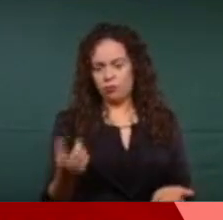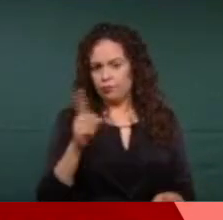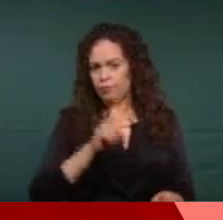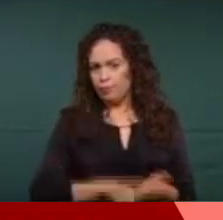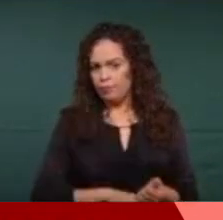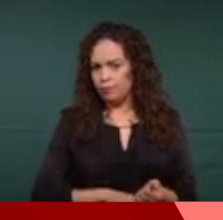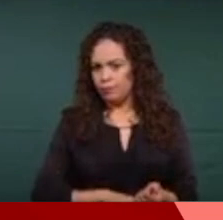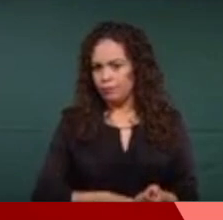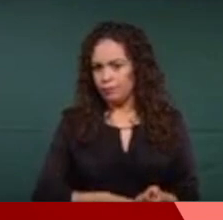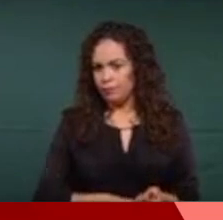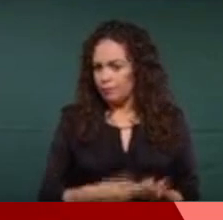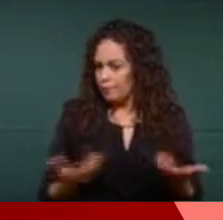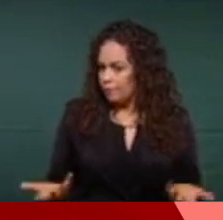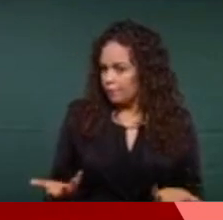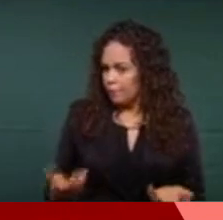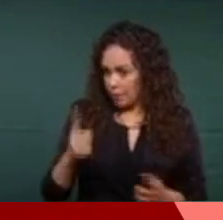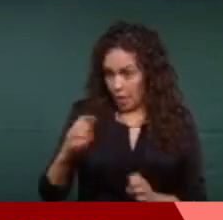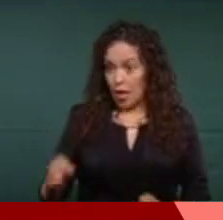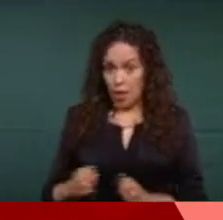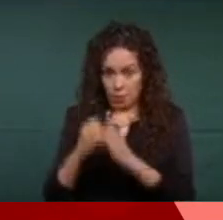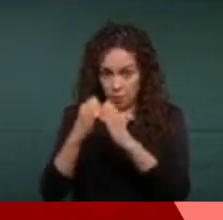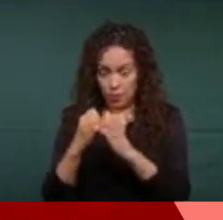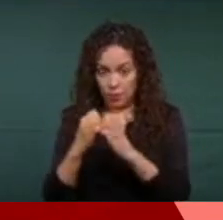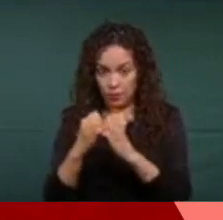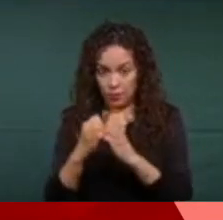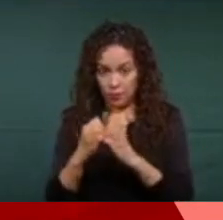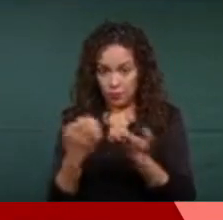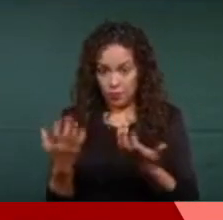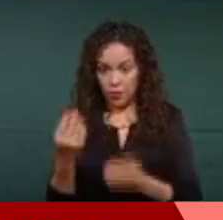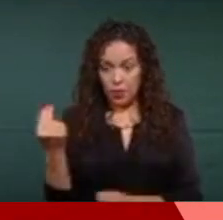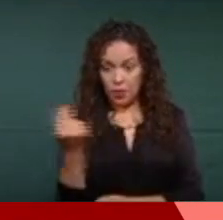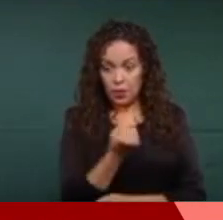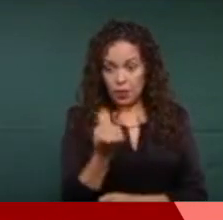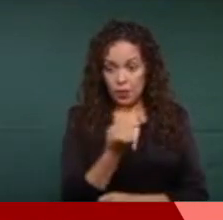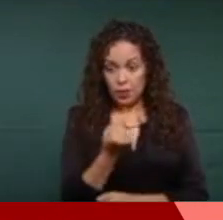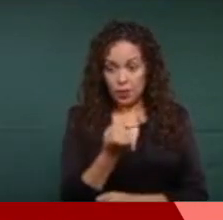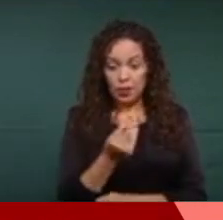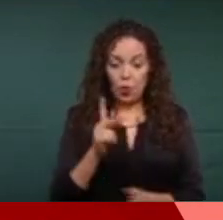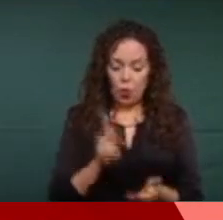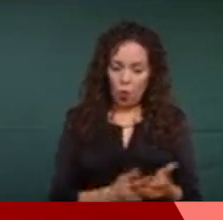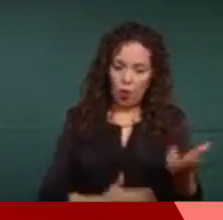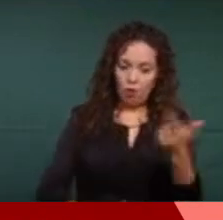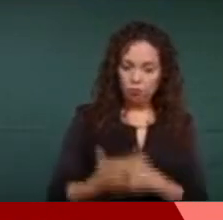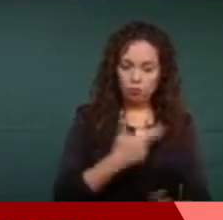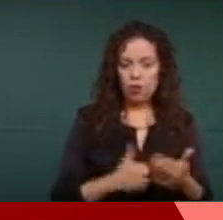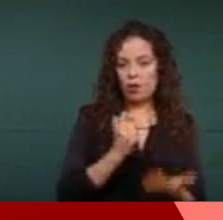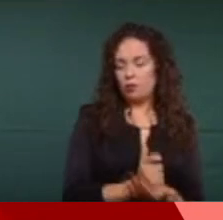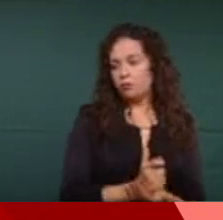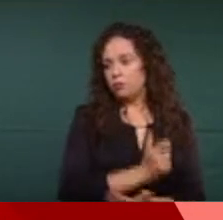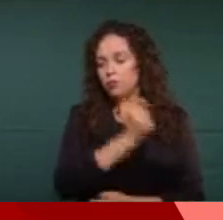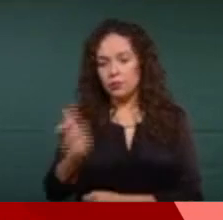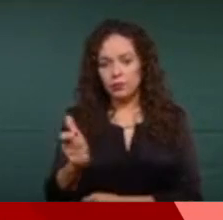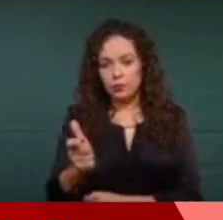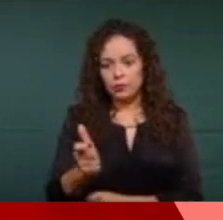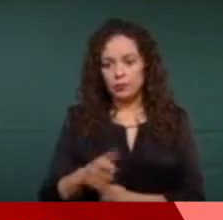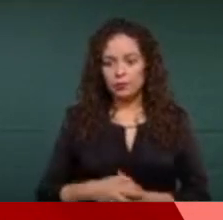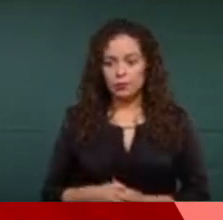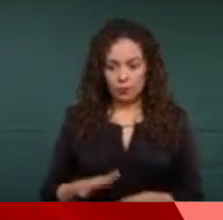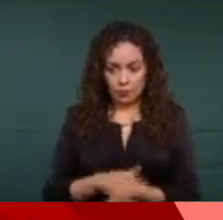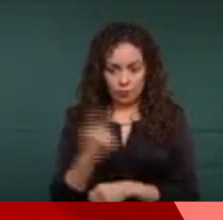a repagar por